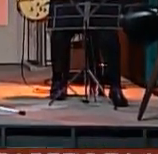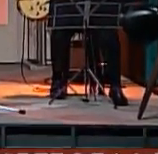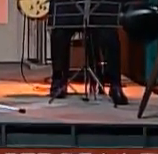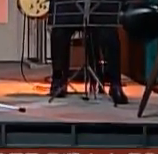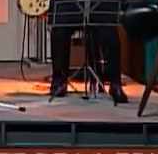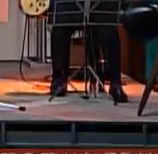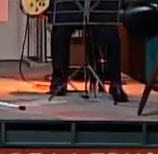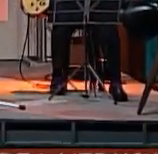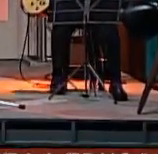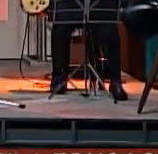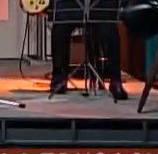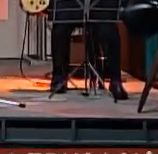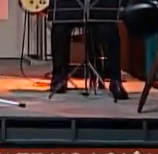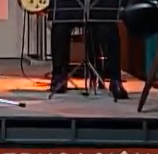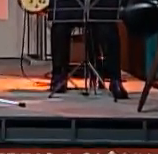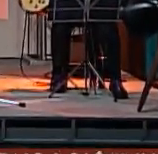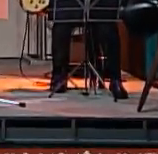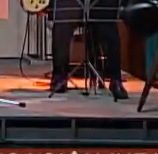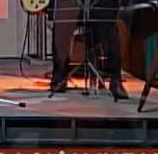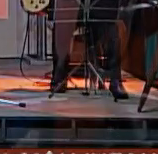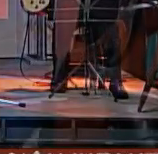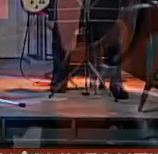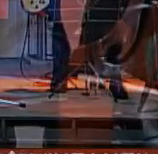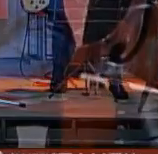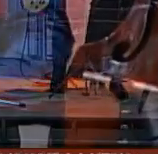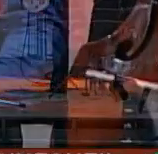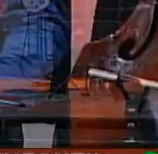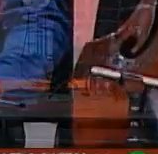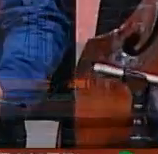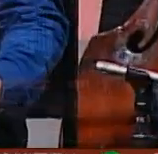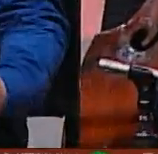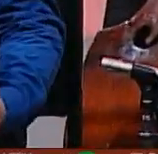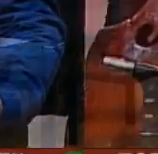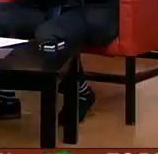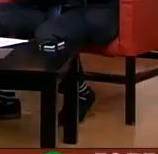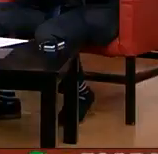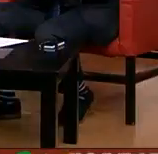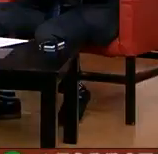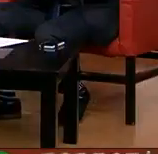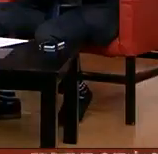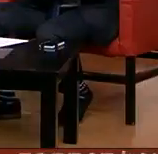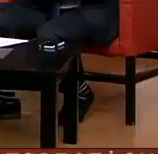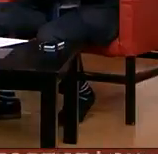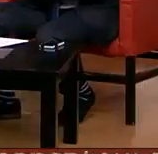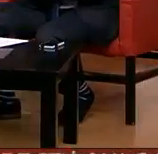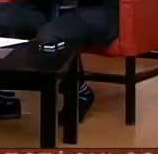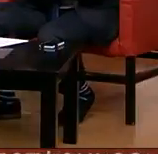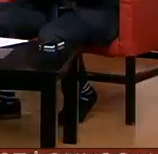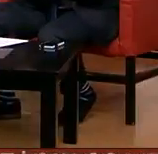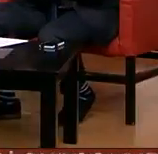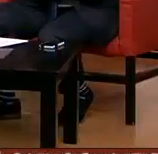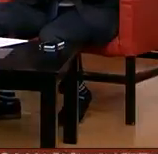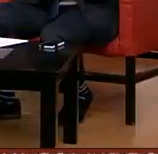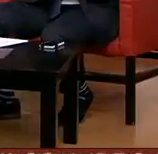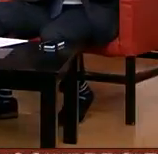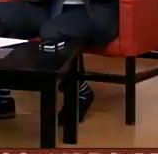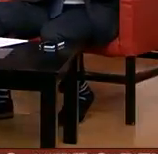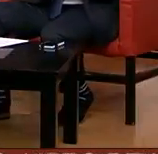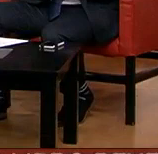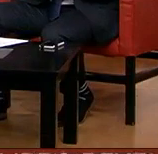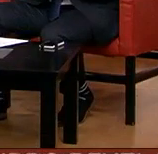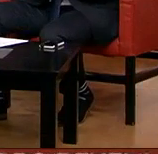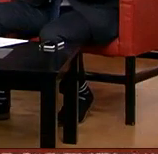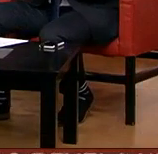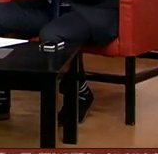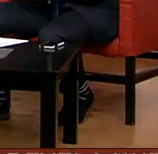genera estas inercias con las redes sociales y presentar un nuevo producto yo te quería preguntar Glenn Glenn Rodrigo